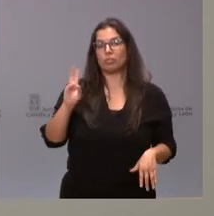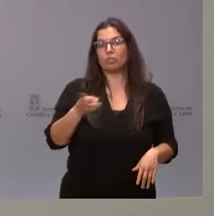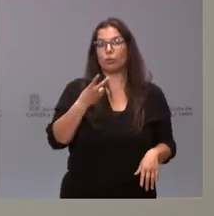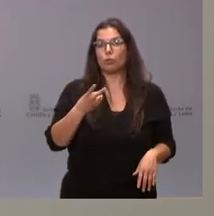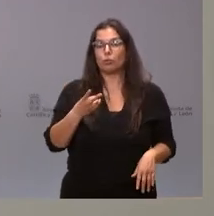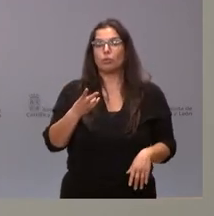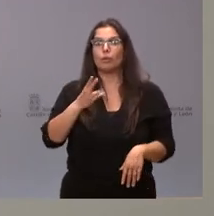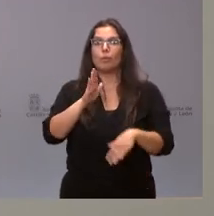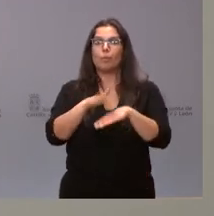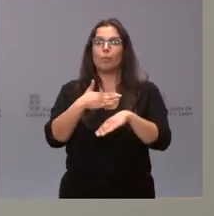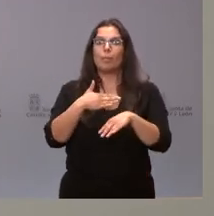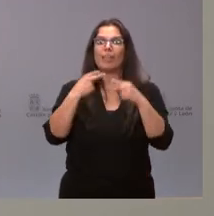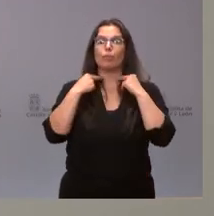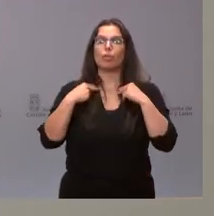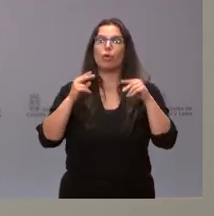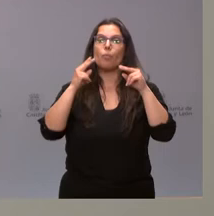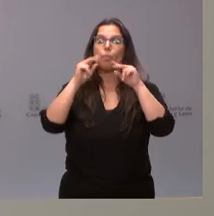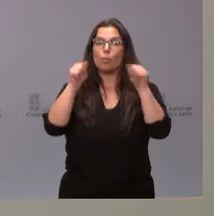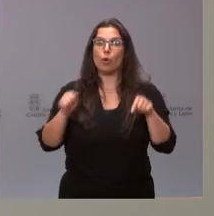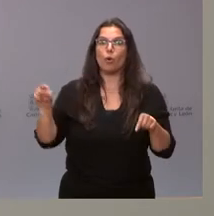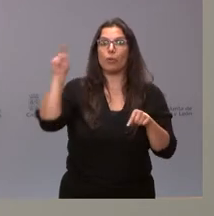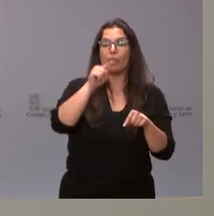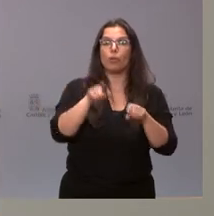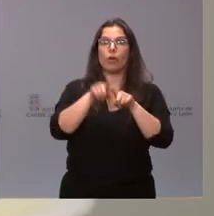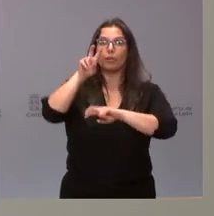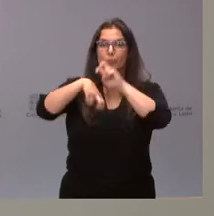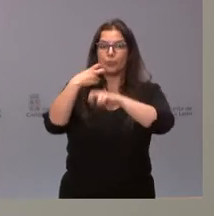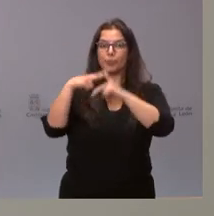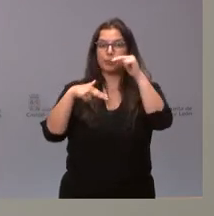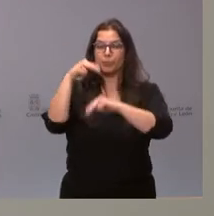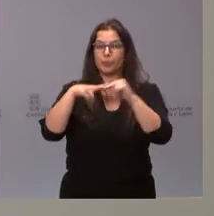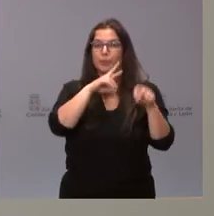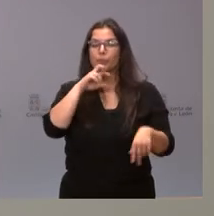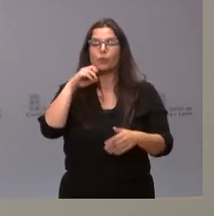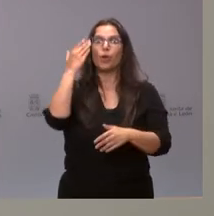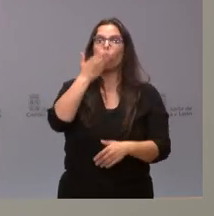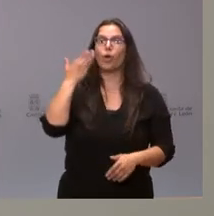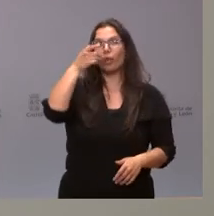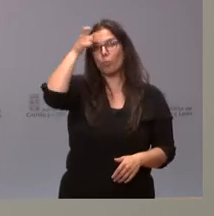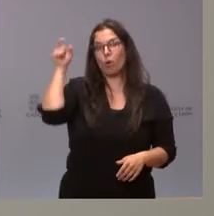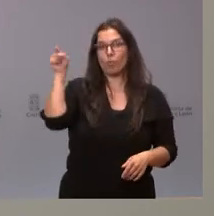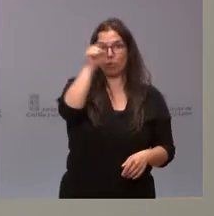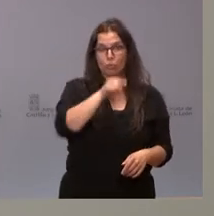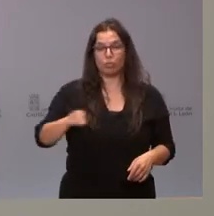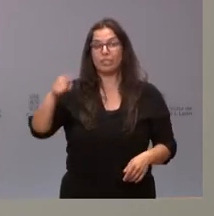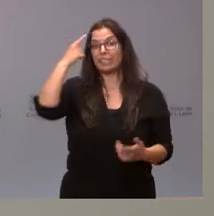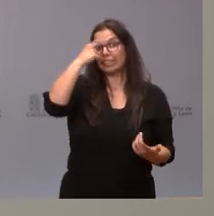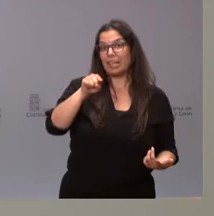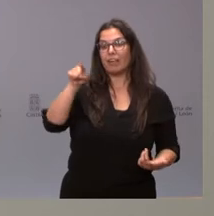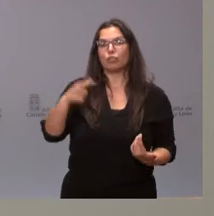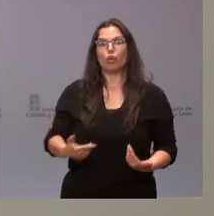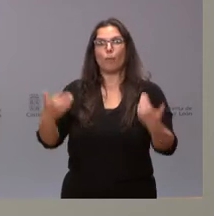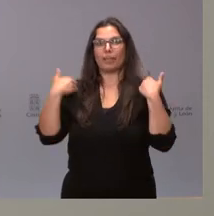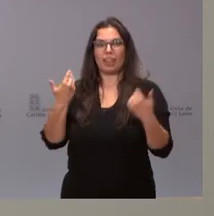para las diputaciones provinciales, para la financiación de obras de reparación, de conservación y mejora de los colegios rurales de Castilla y León. Saben ustedes que esta es una competencia